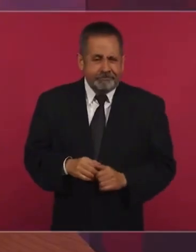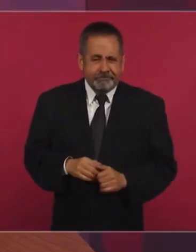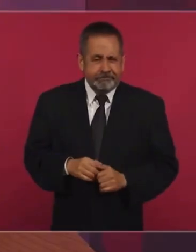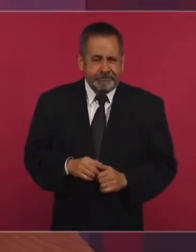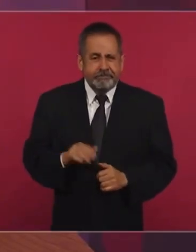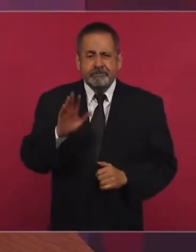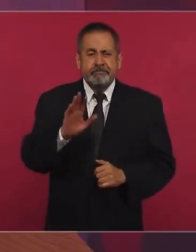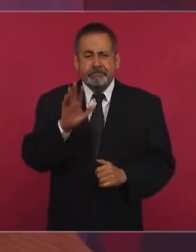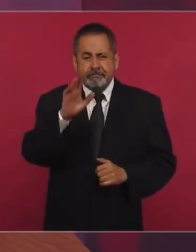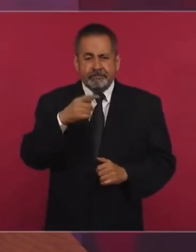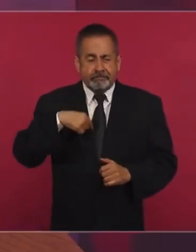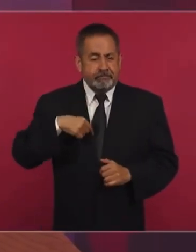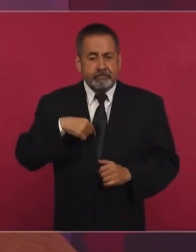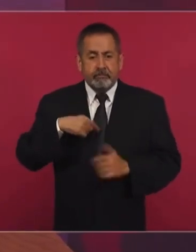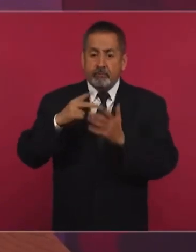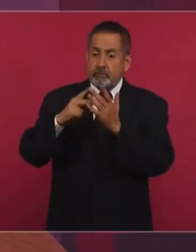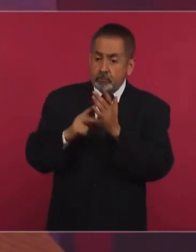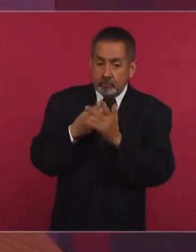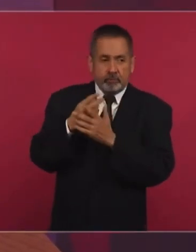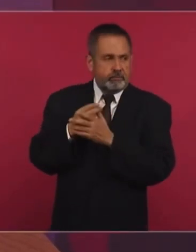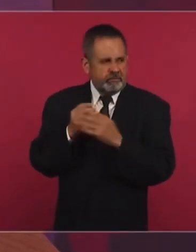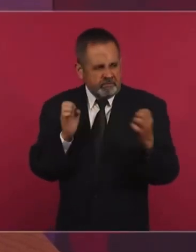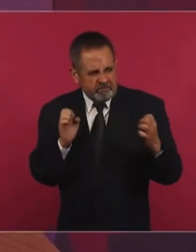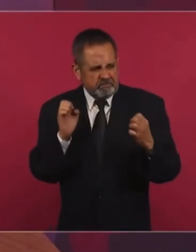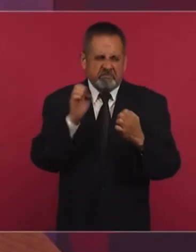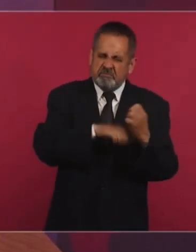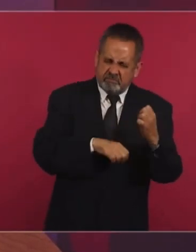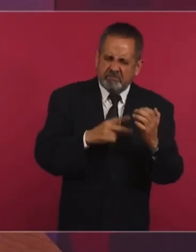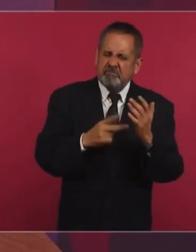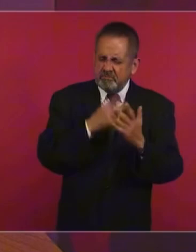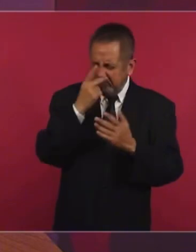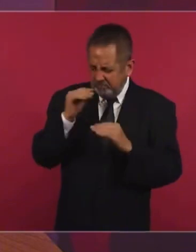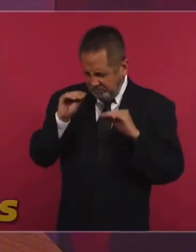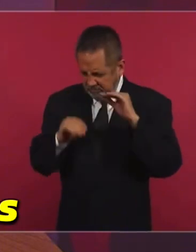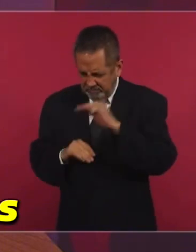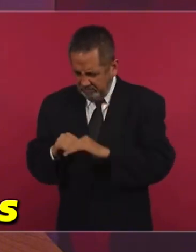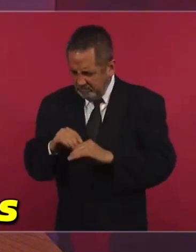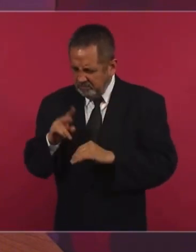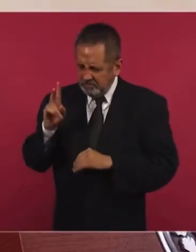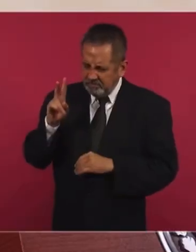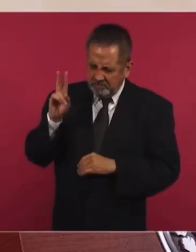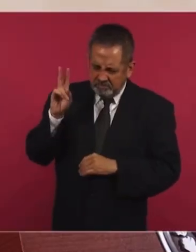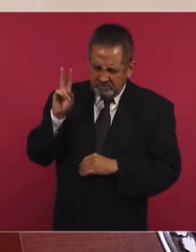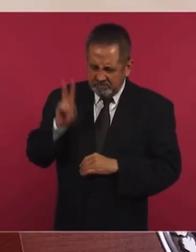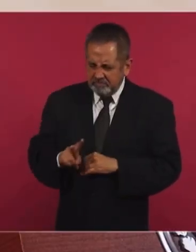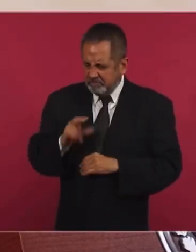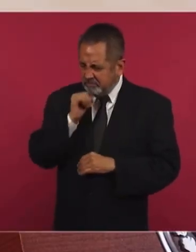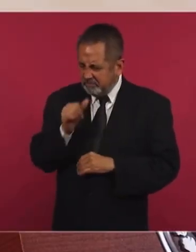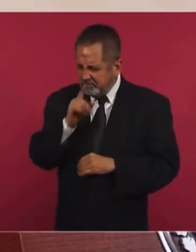la elaboración de una nueva verdad histórica, porque así son de perversos.